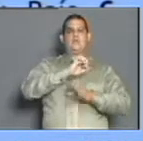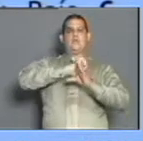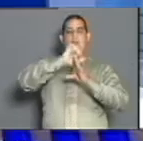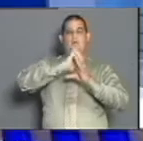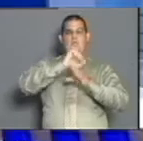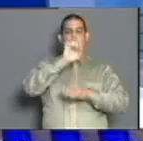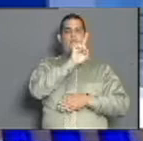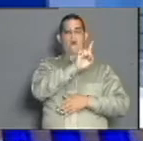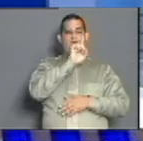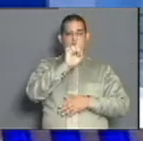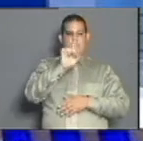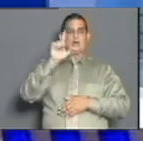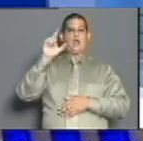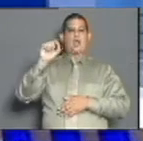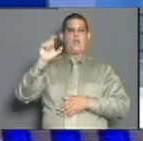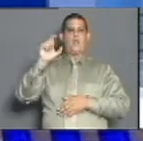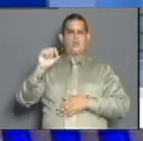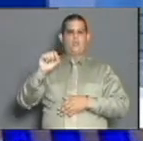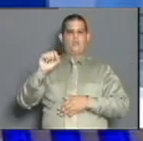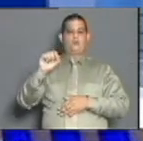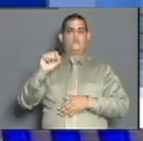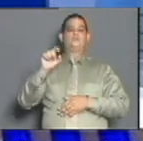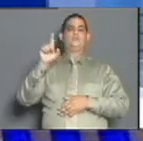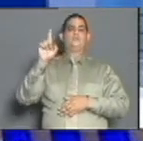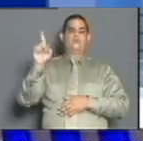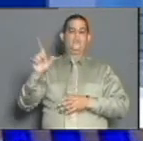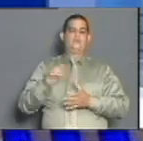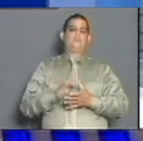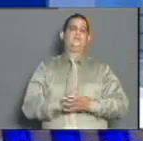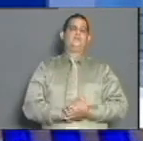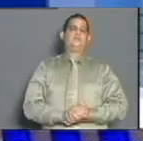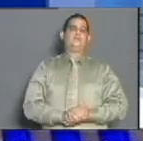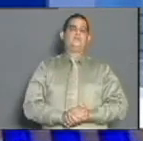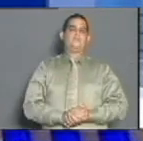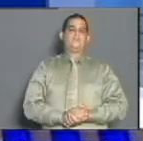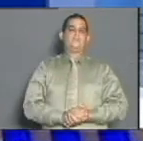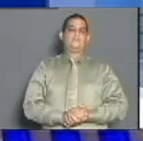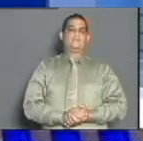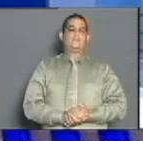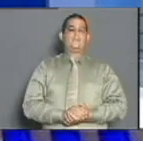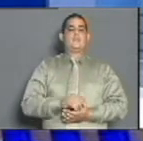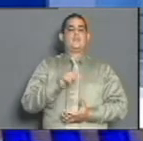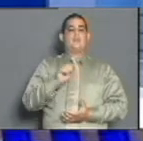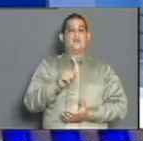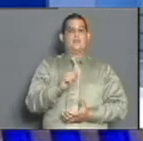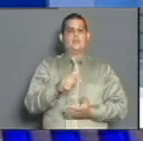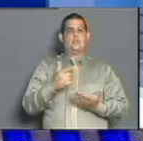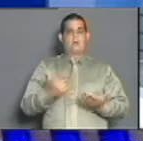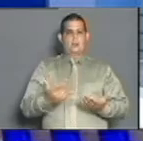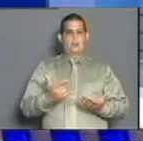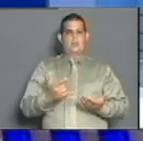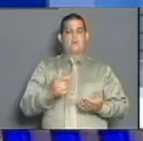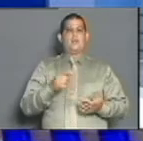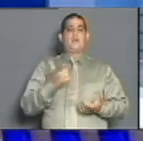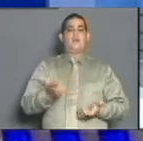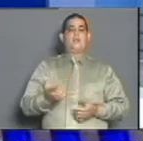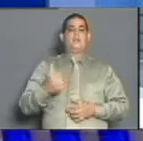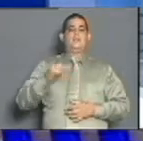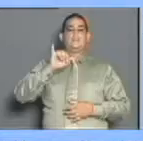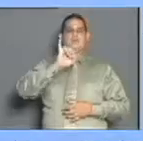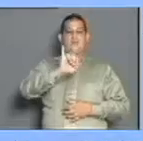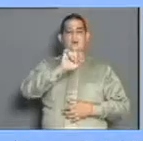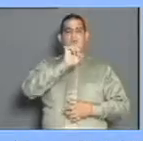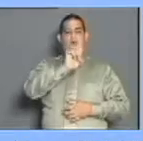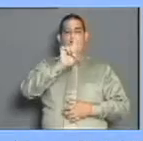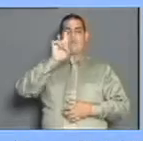cada uno. Y el municipio de Antilla con dos focos activos. Los casos activos también han disminuido. 611 al cierre del día de